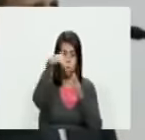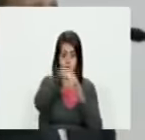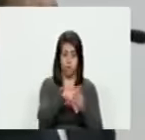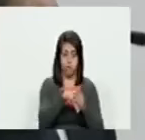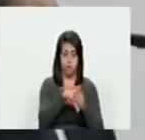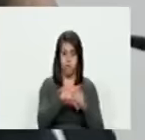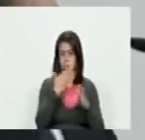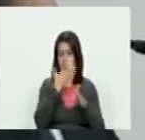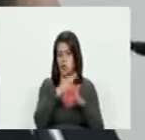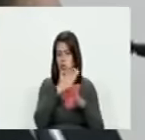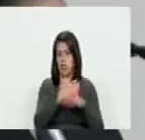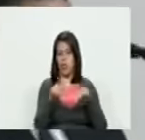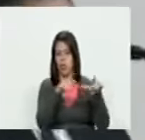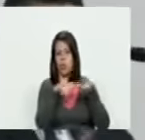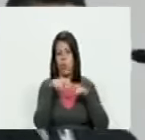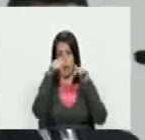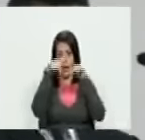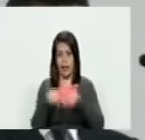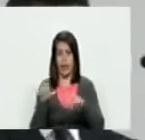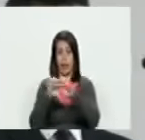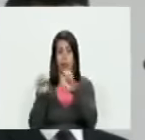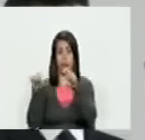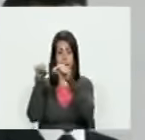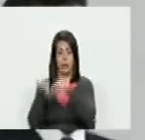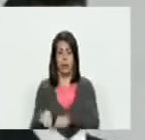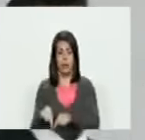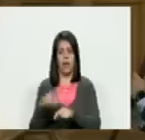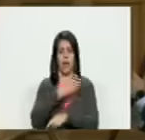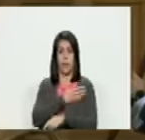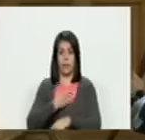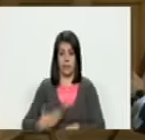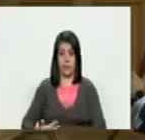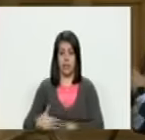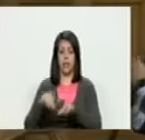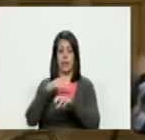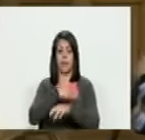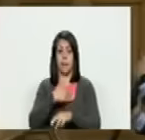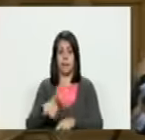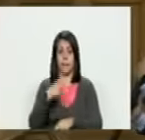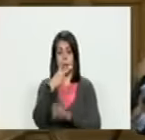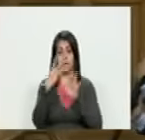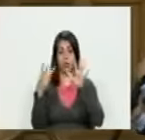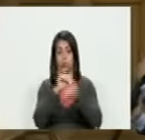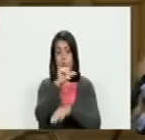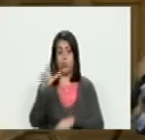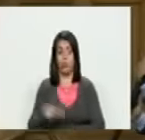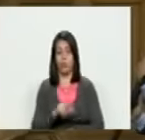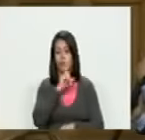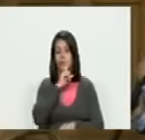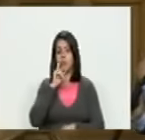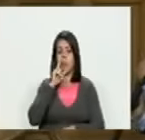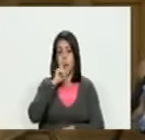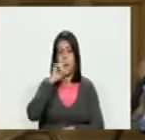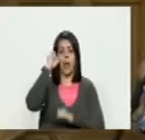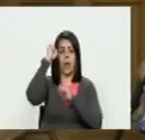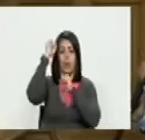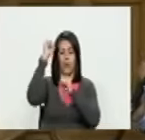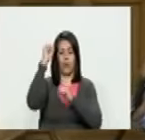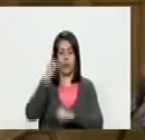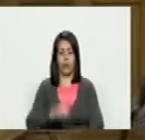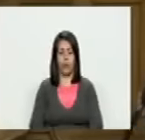por donde les quepa aquí hay decencia y hay un presidente electo el 28 de julio se llama Nicolás Maduro